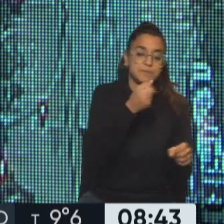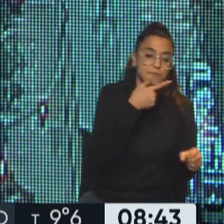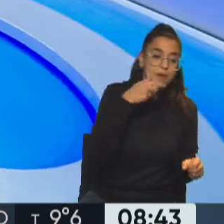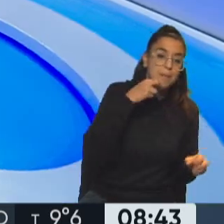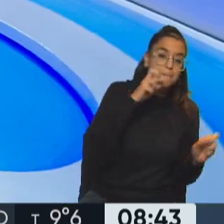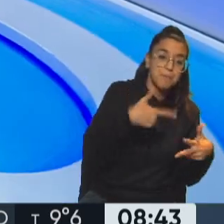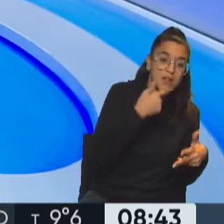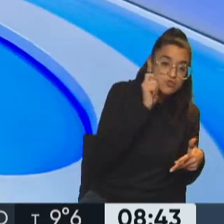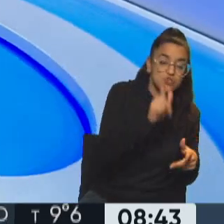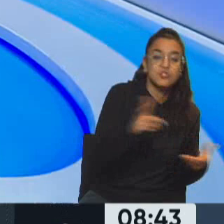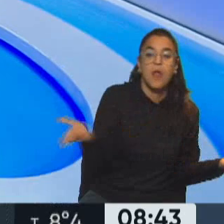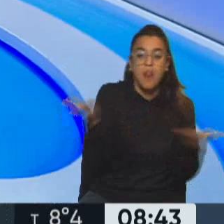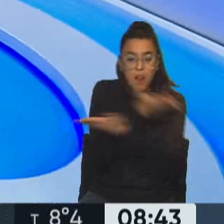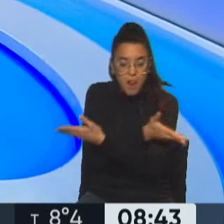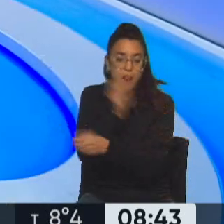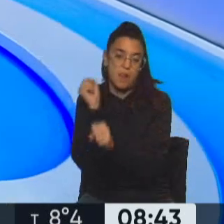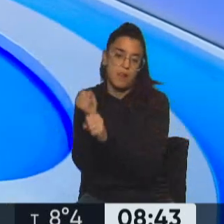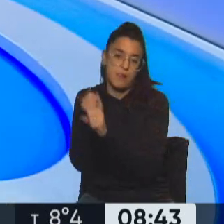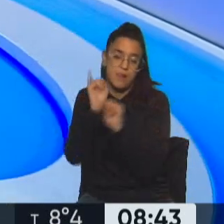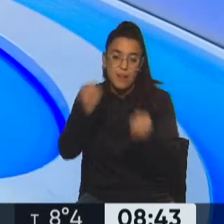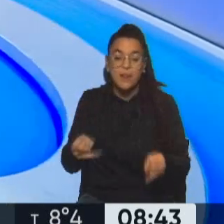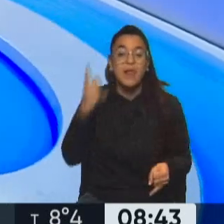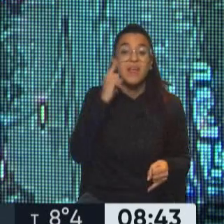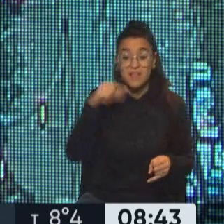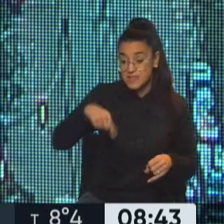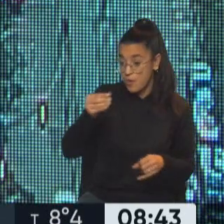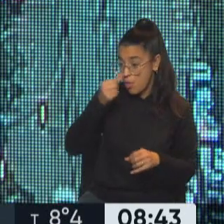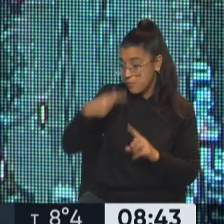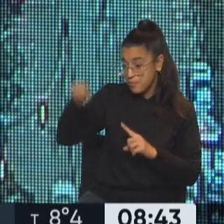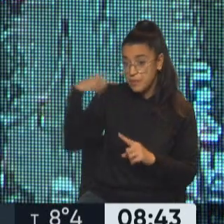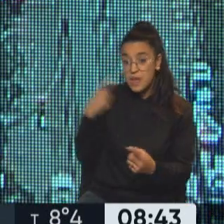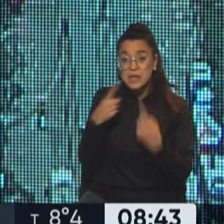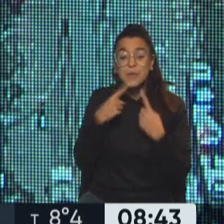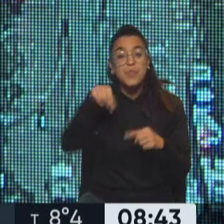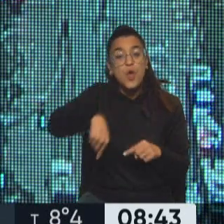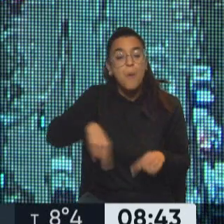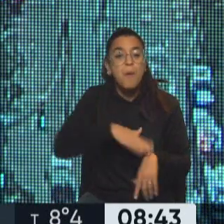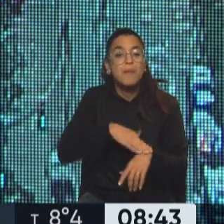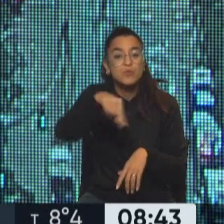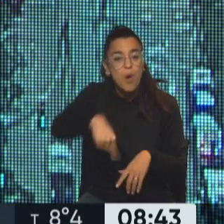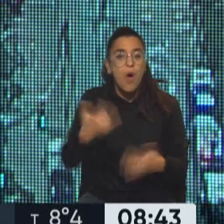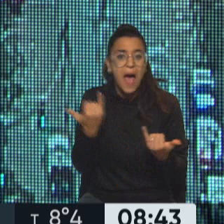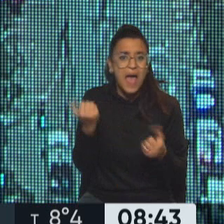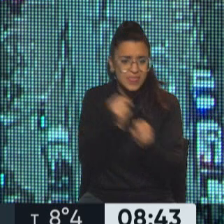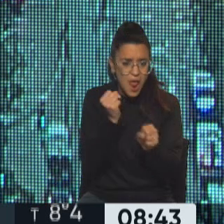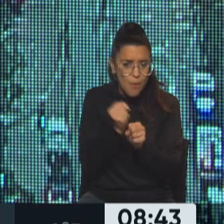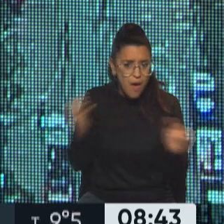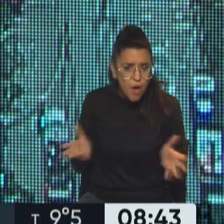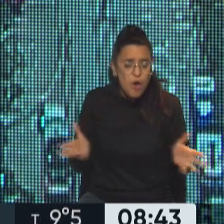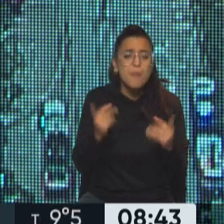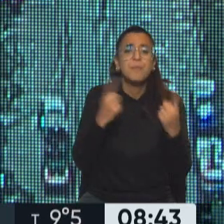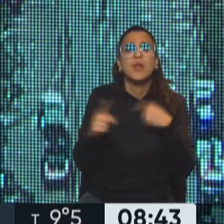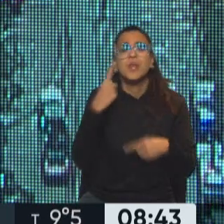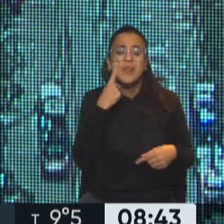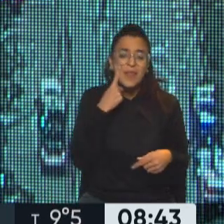planes sociales por empleo. De hecho, Kicillof en una entrevista este fin de semana dijo que este es el momento, que se está generando empleo y que son los